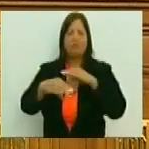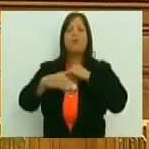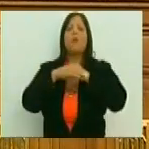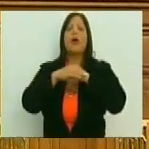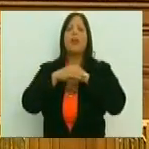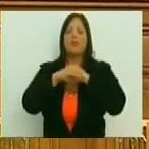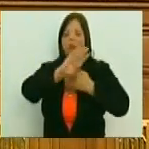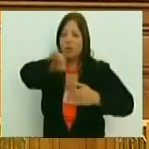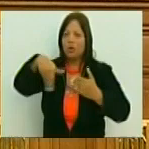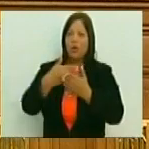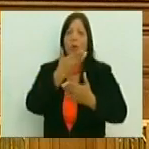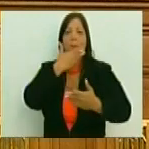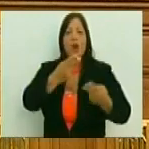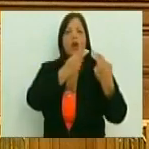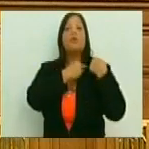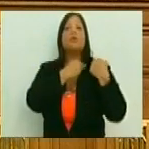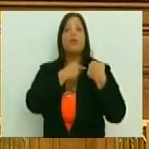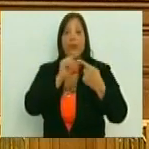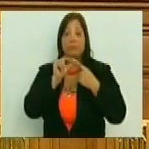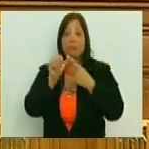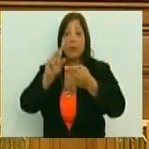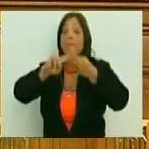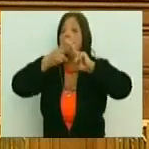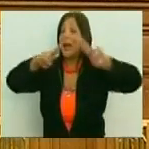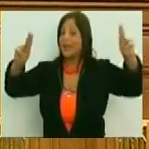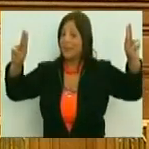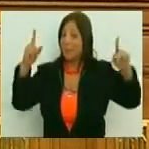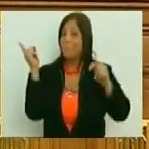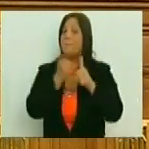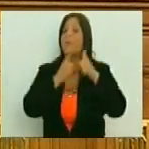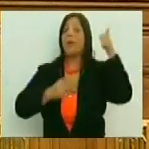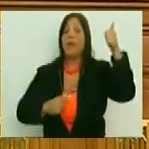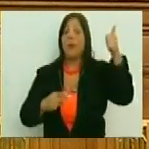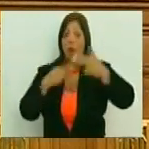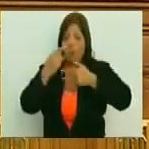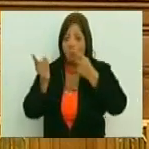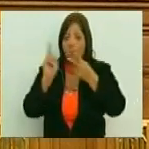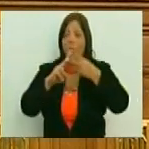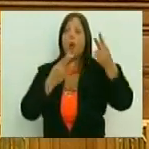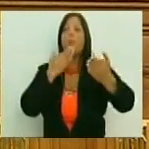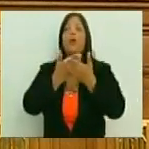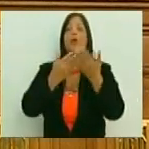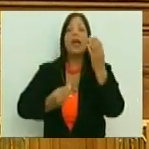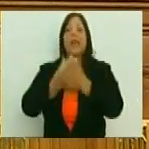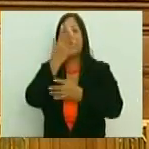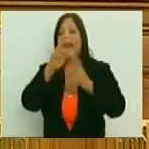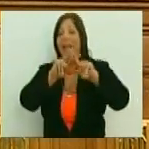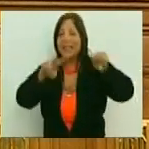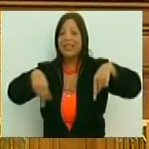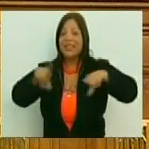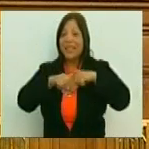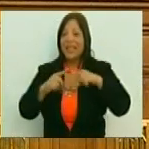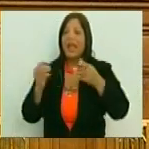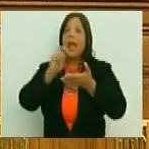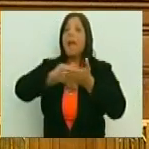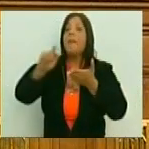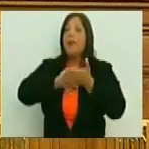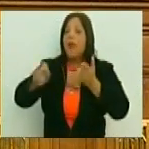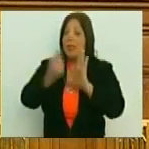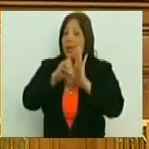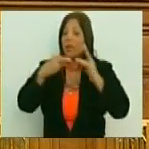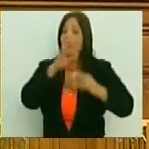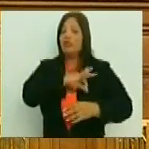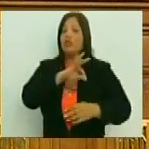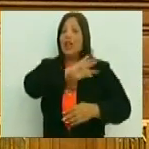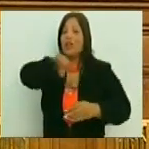todos con la responsabilidad de garantizar la paz, de proponer, crear, aportar y plasmar los derechos sociales